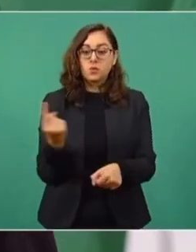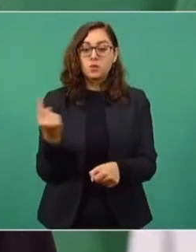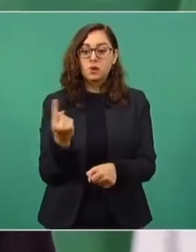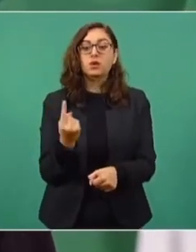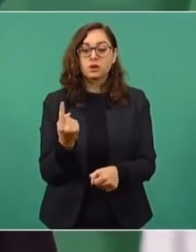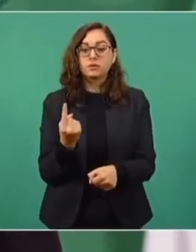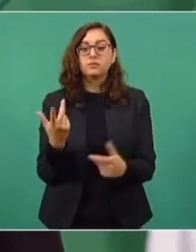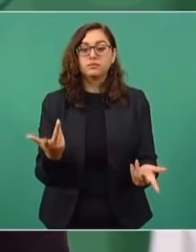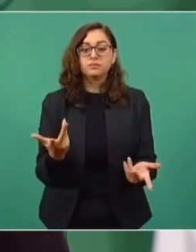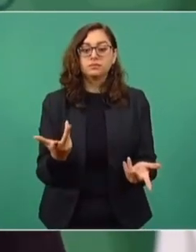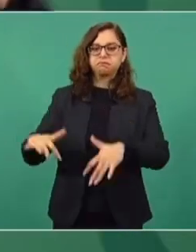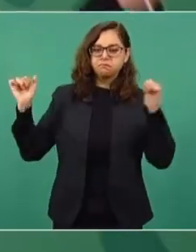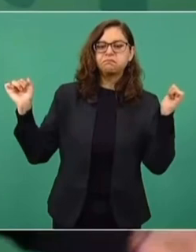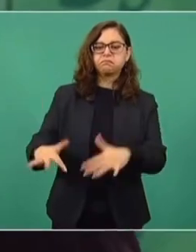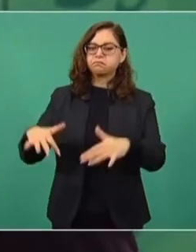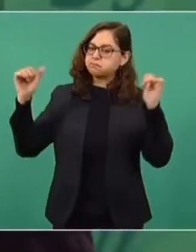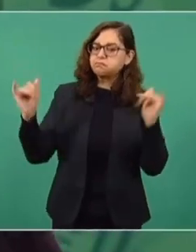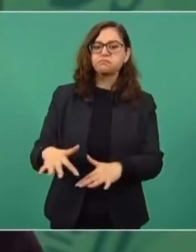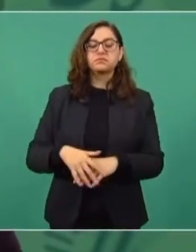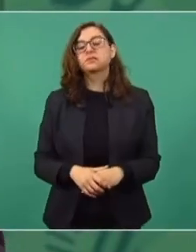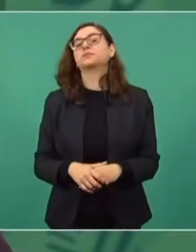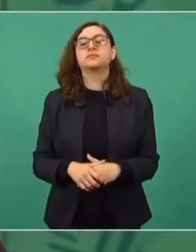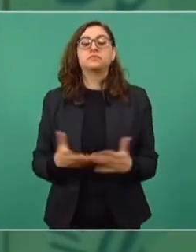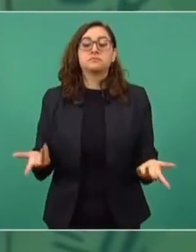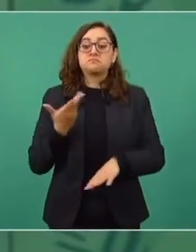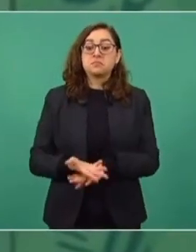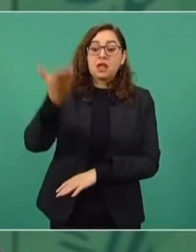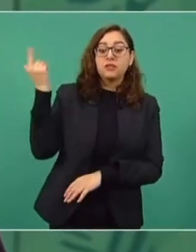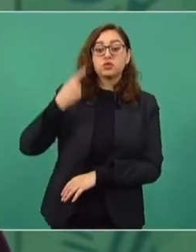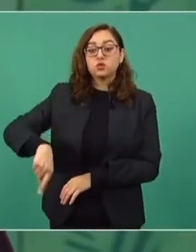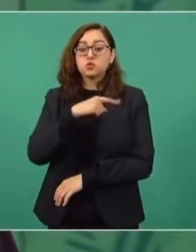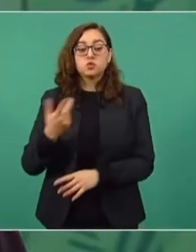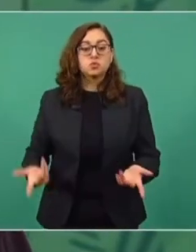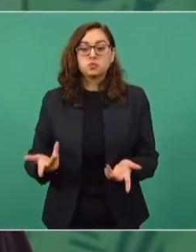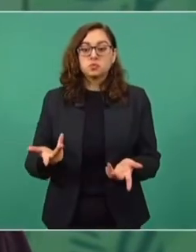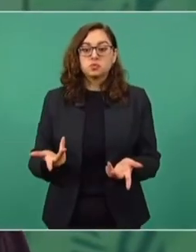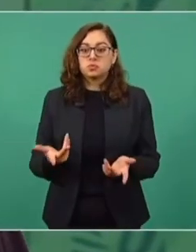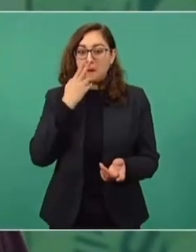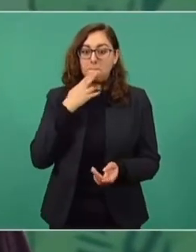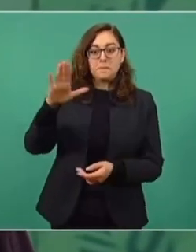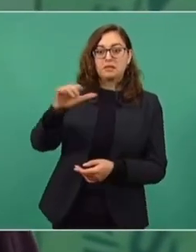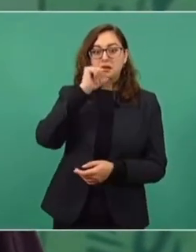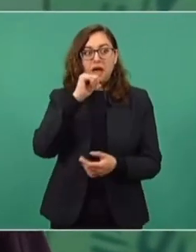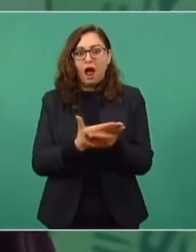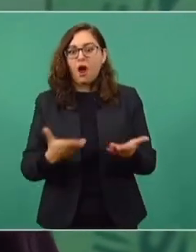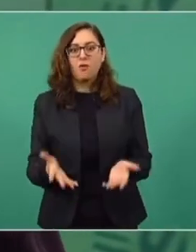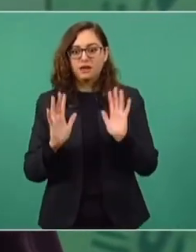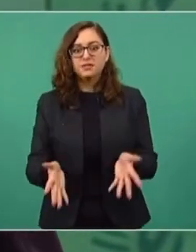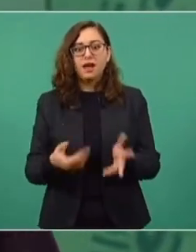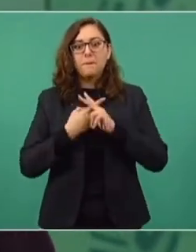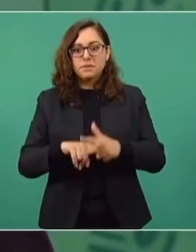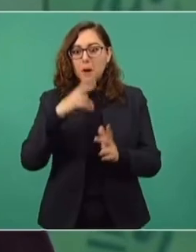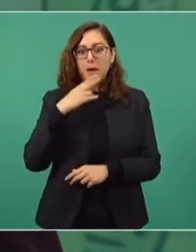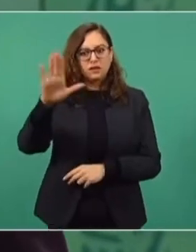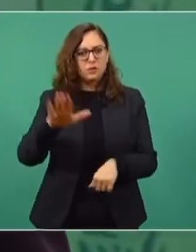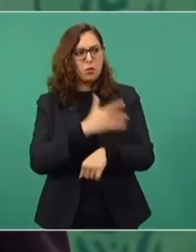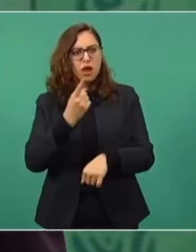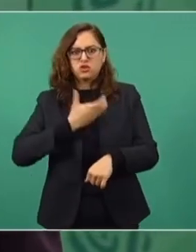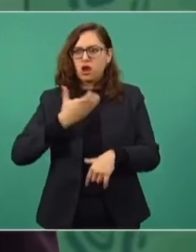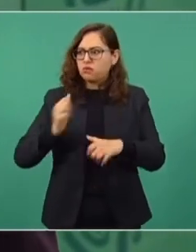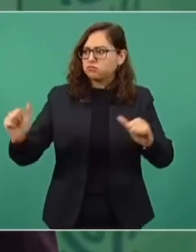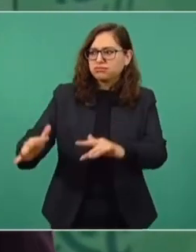por el mítin que hicimos. Antes no éramos Hitler, es hasta ahora, por reunirnos en el sotero.